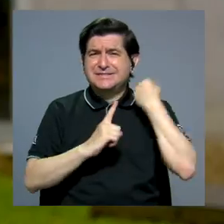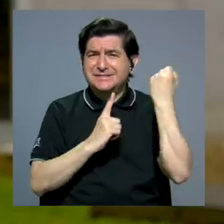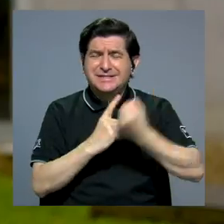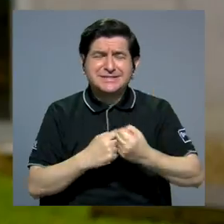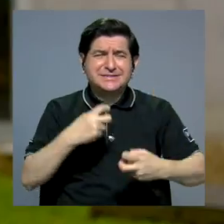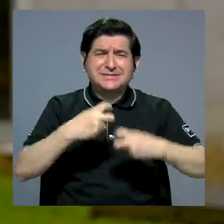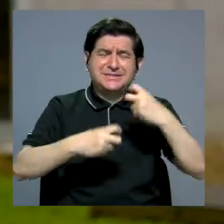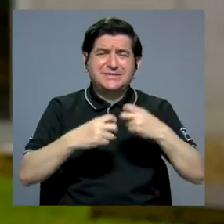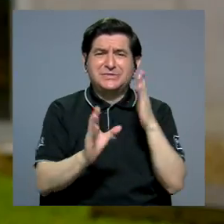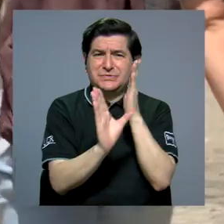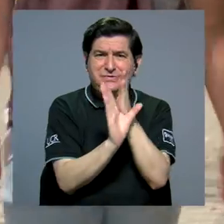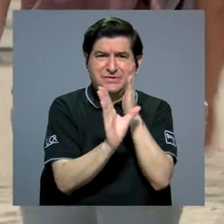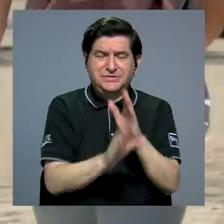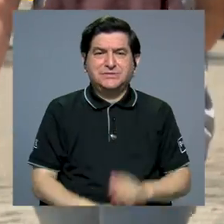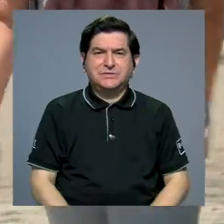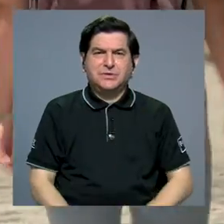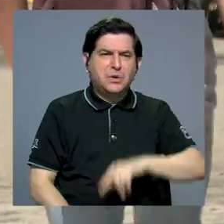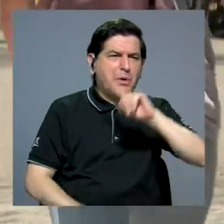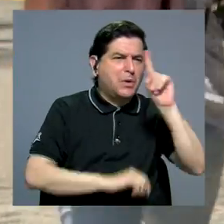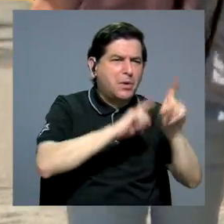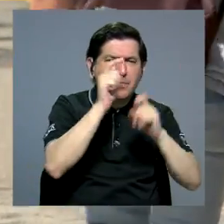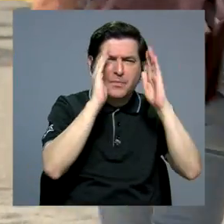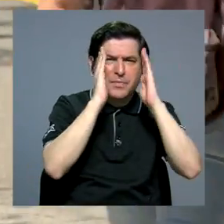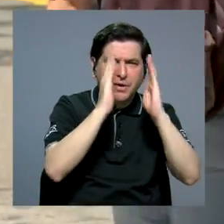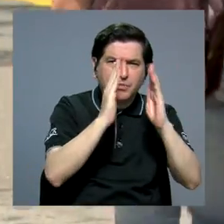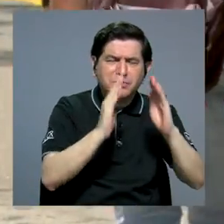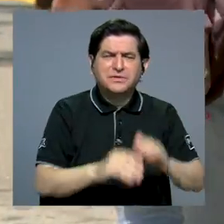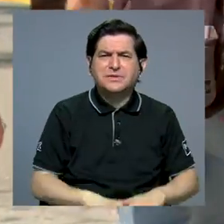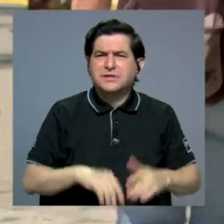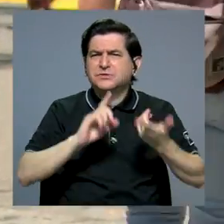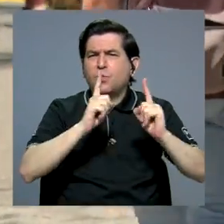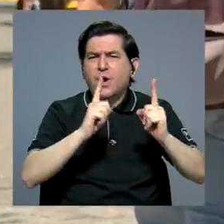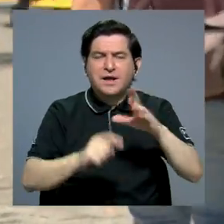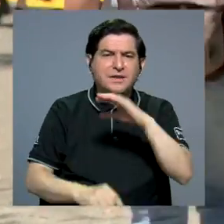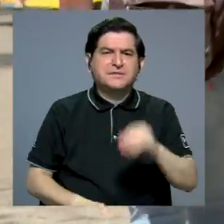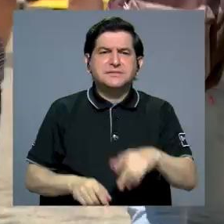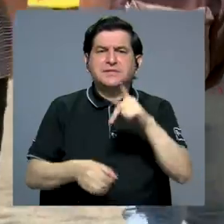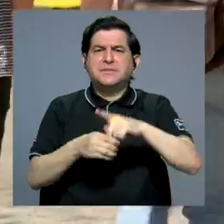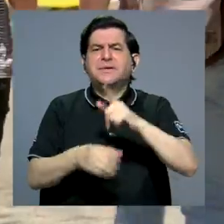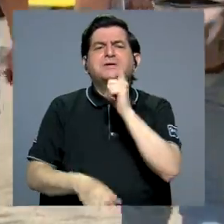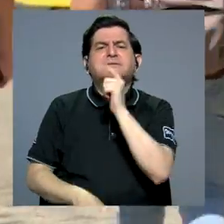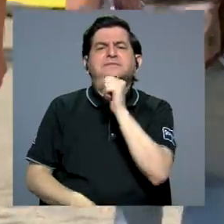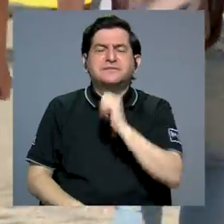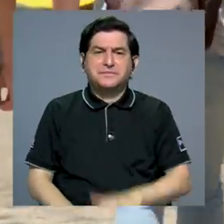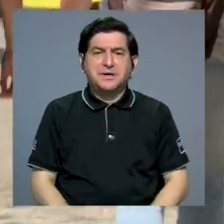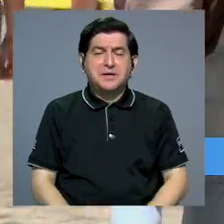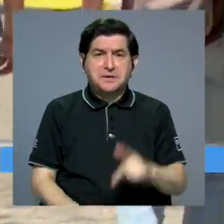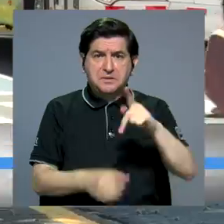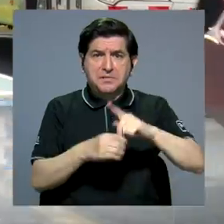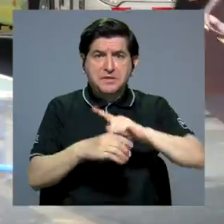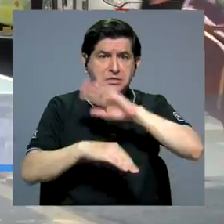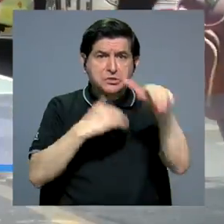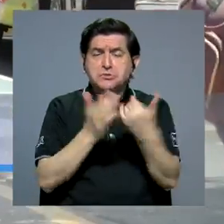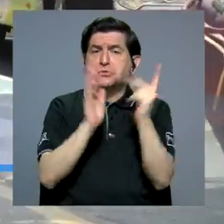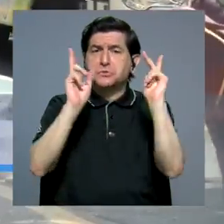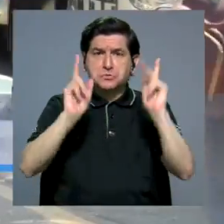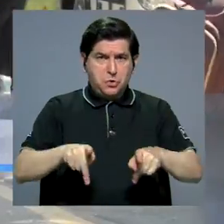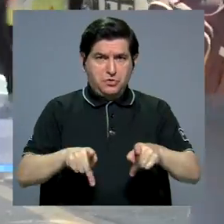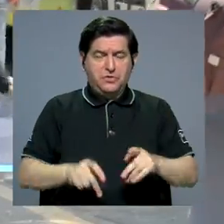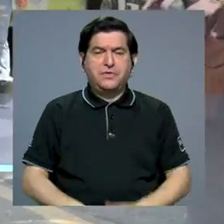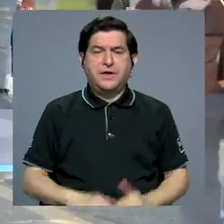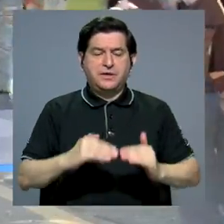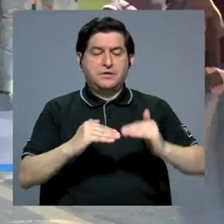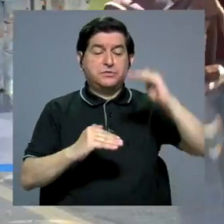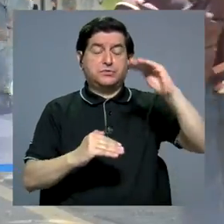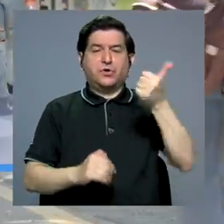malestar psicológico. ¿Qué preguntas se abordan en la encuesta y quiénes pueden participar? Puede participar cualquier